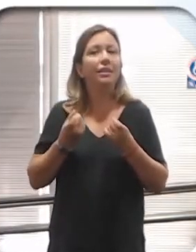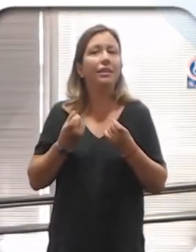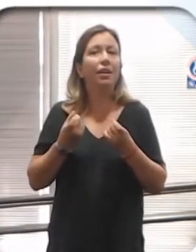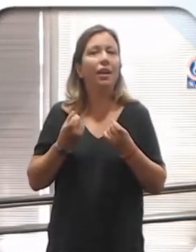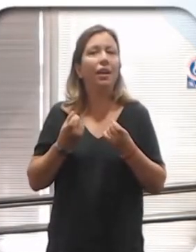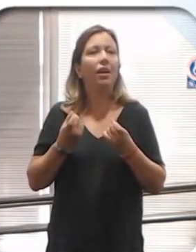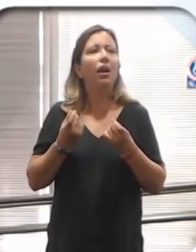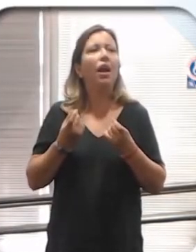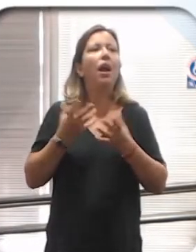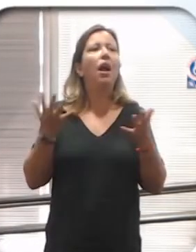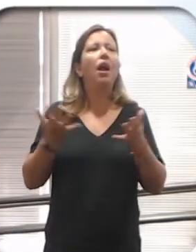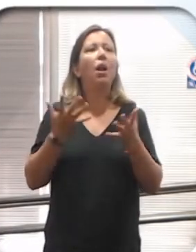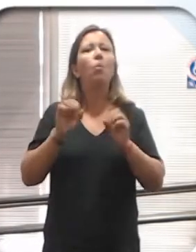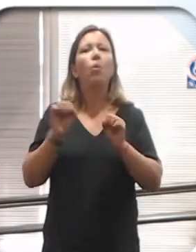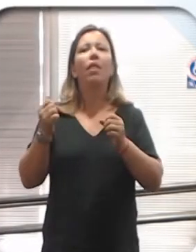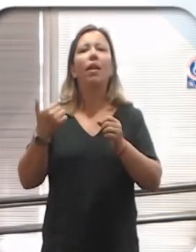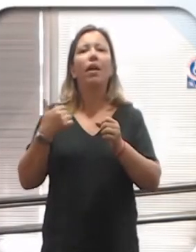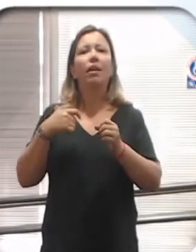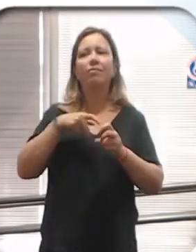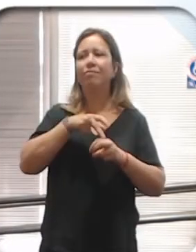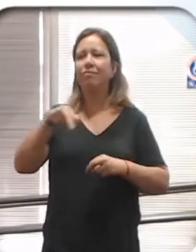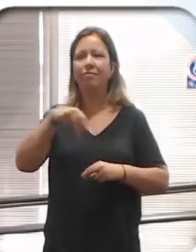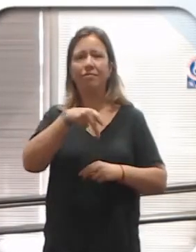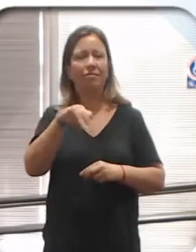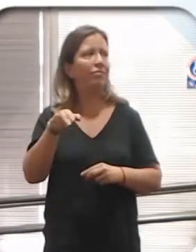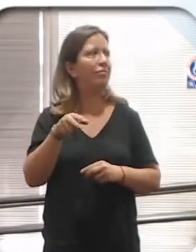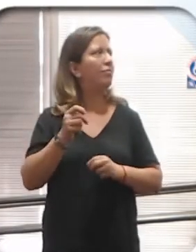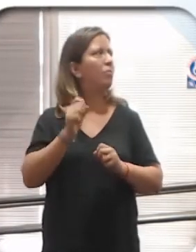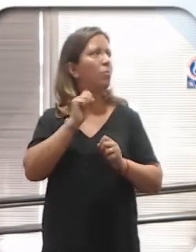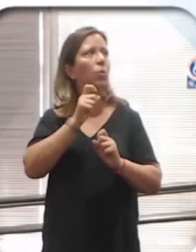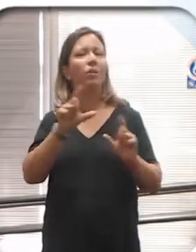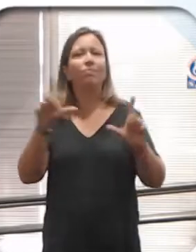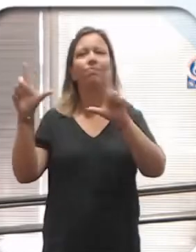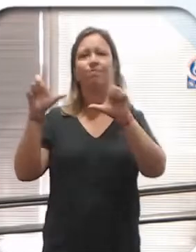es algo que me permita pasar los slides.